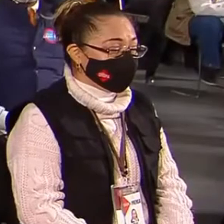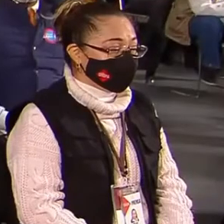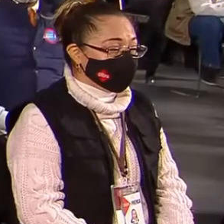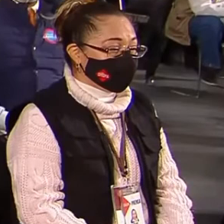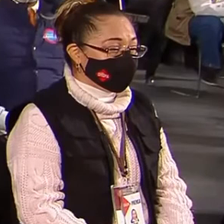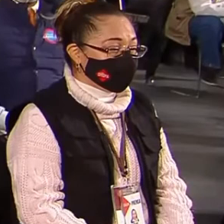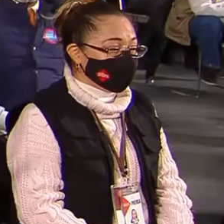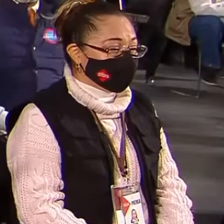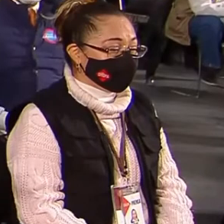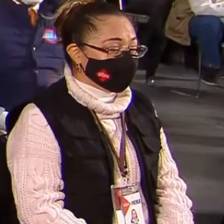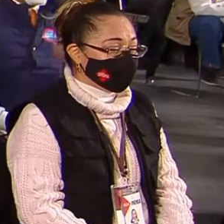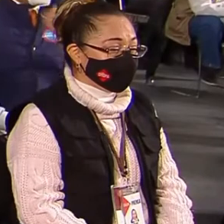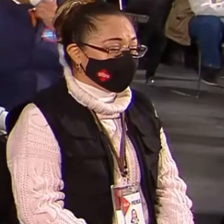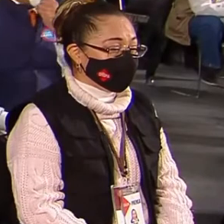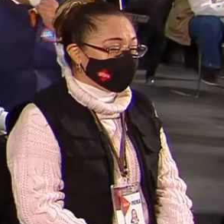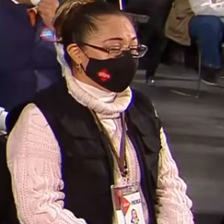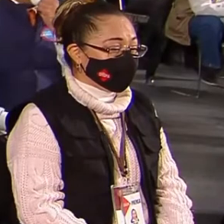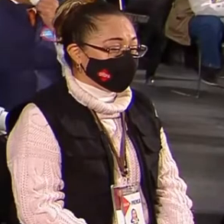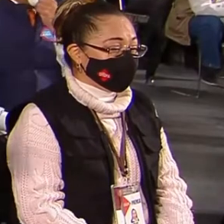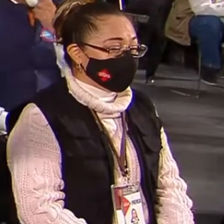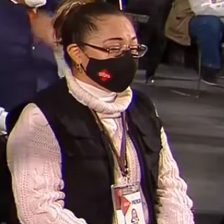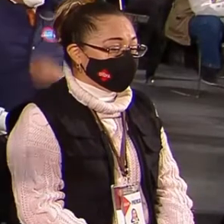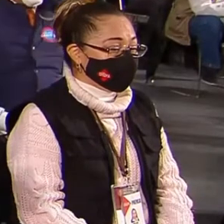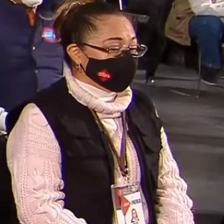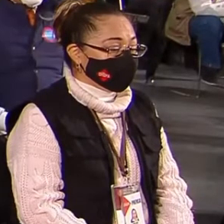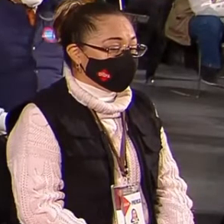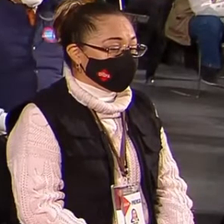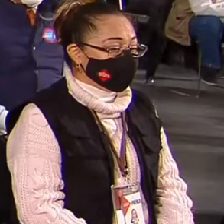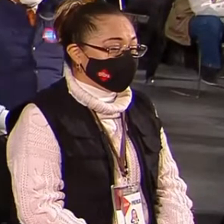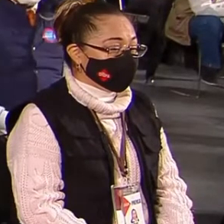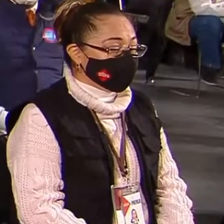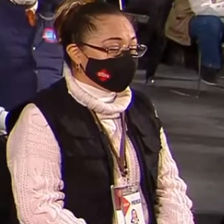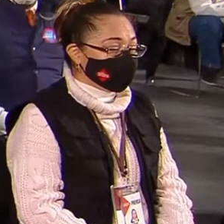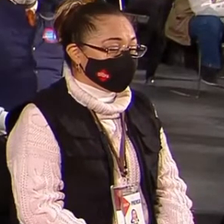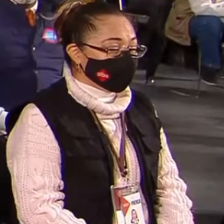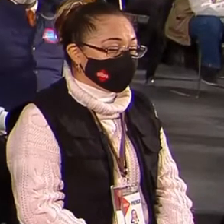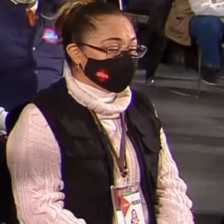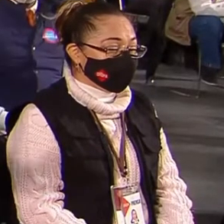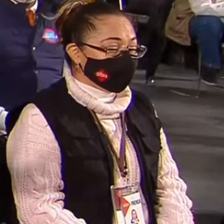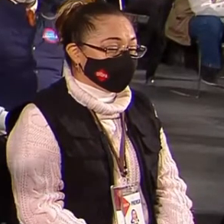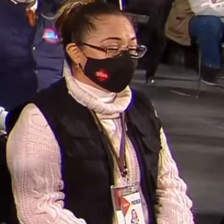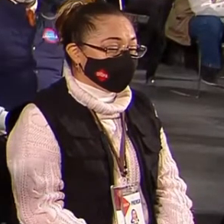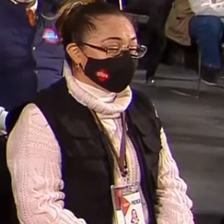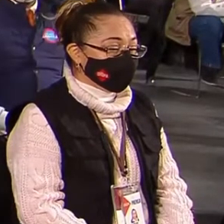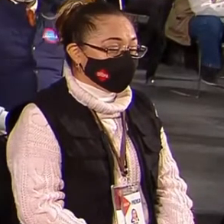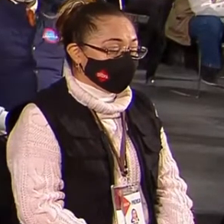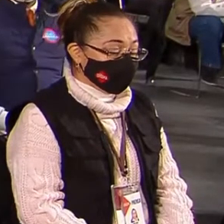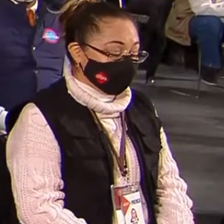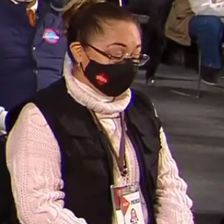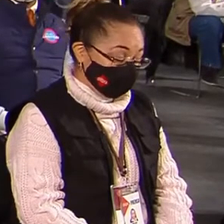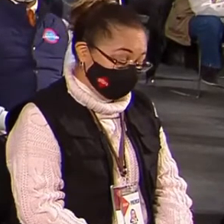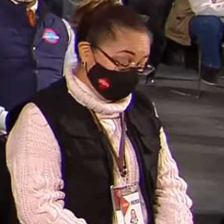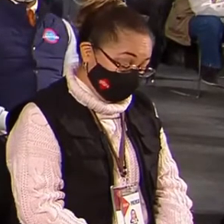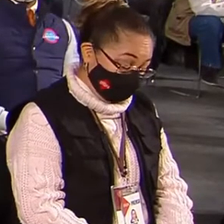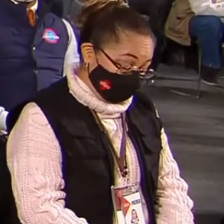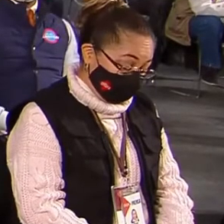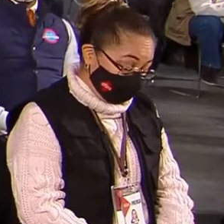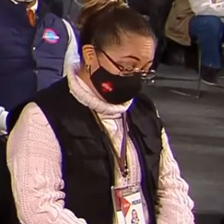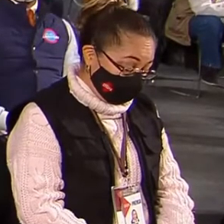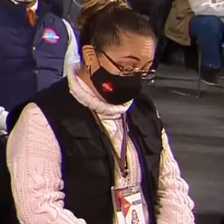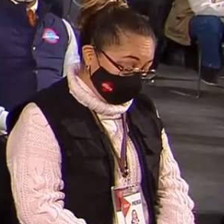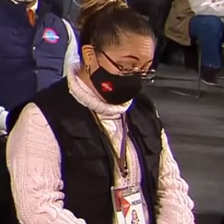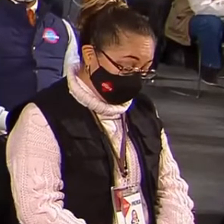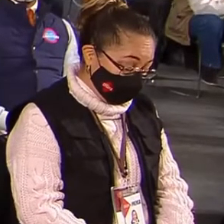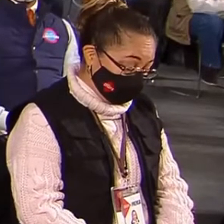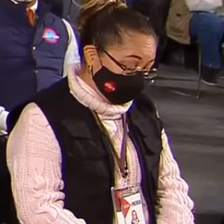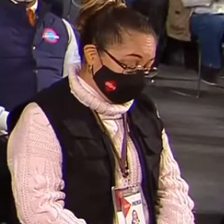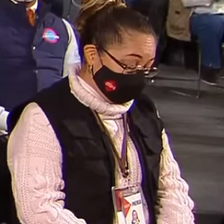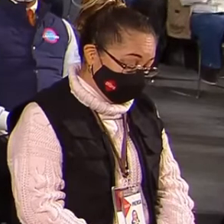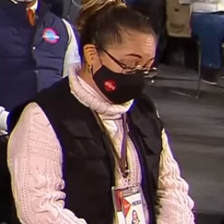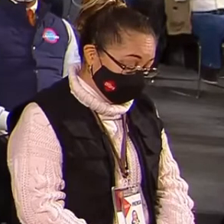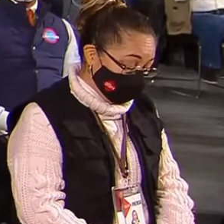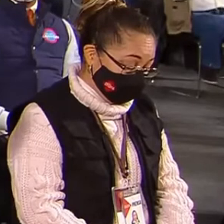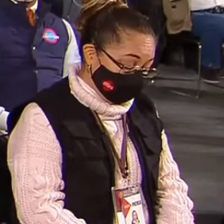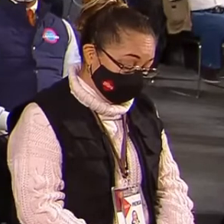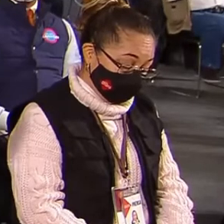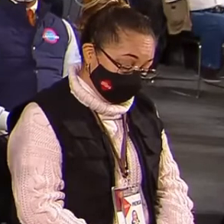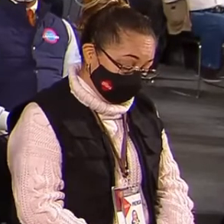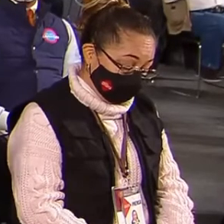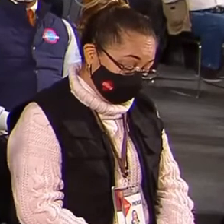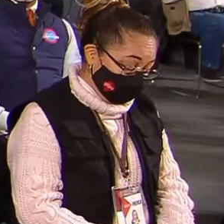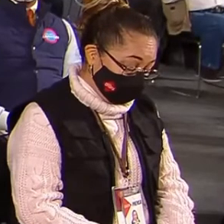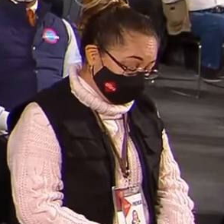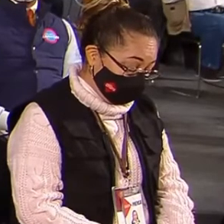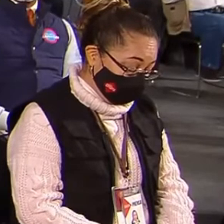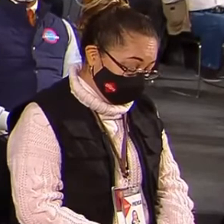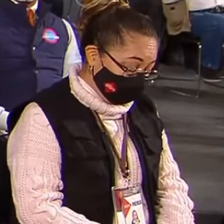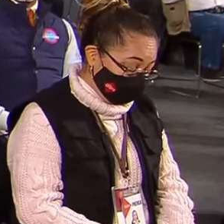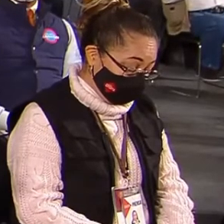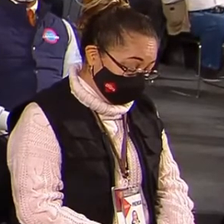hay esa situación. Y le quiero hacer otra pregunta también con los programas sociales, presidente. ¿Cómo afinar